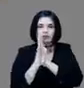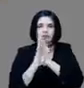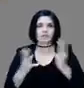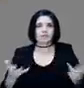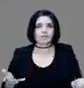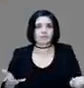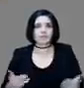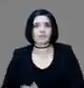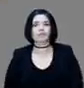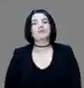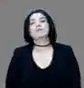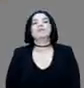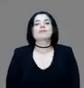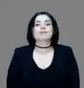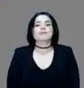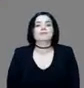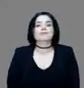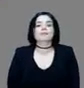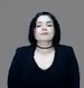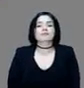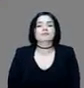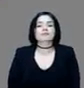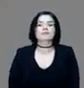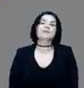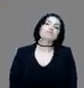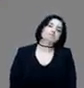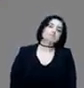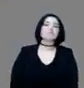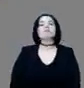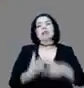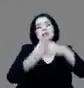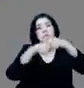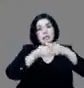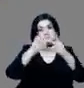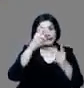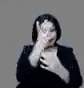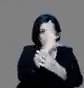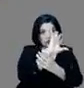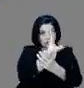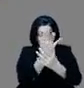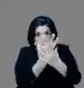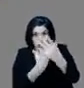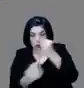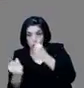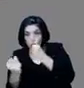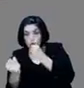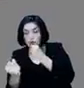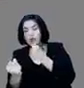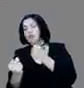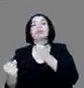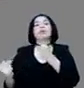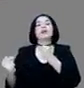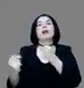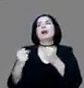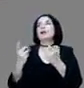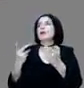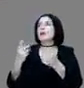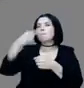empieza pues esta huida rumbo al poniente, hacia